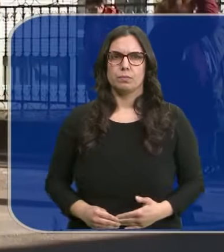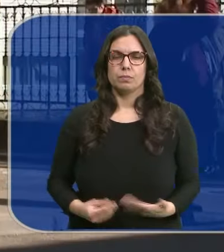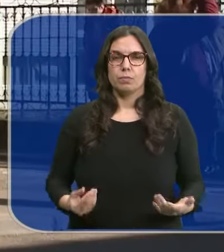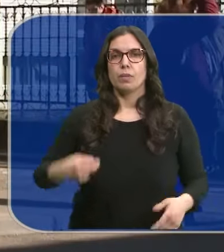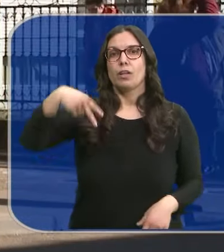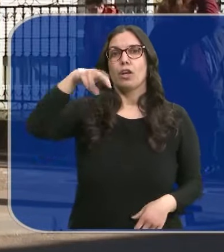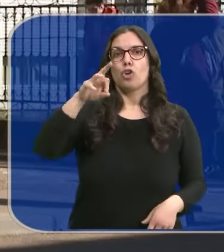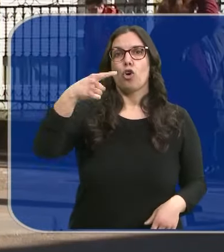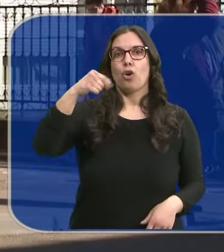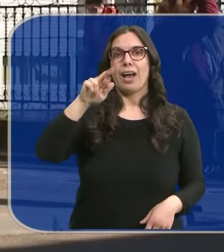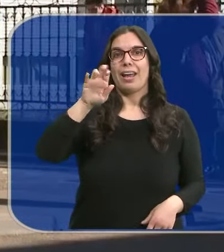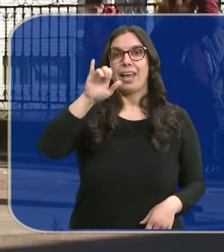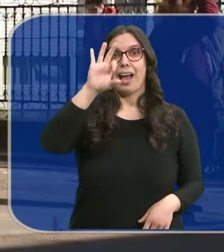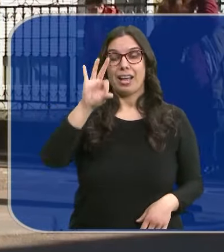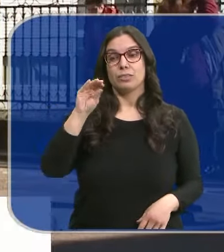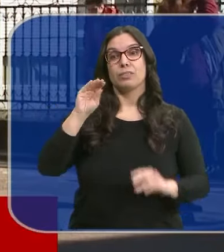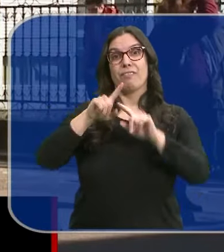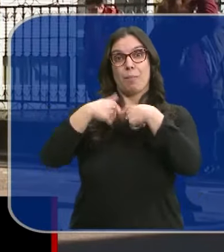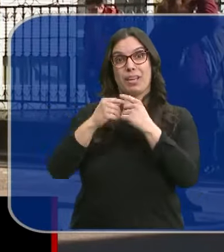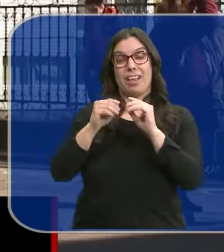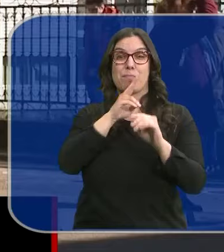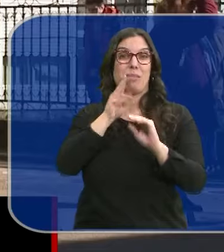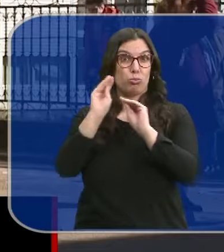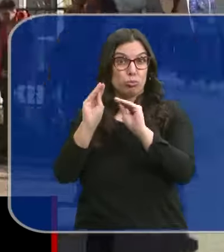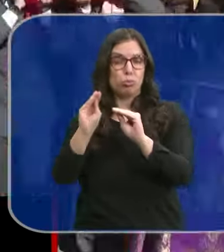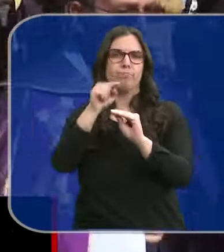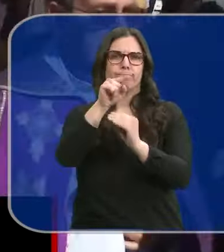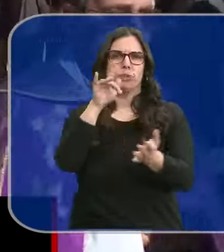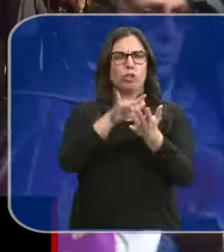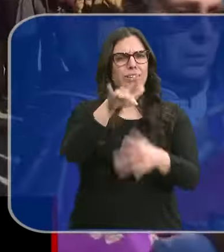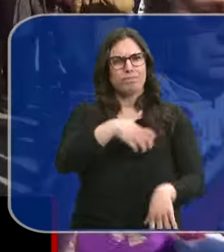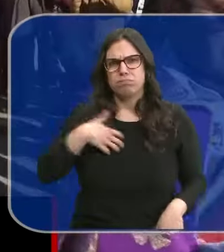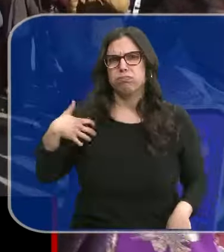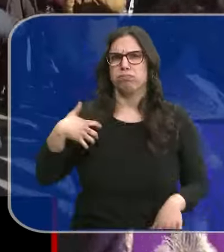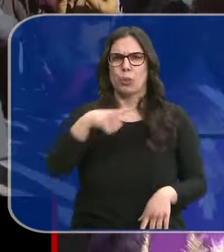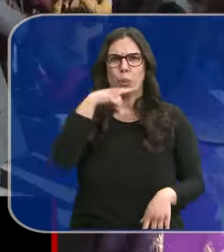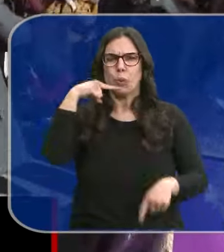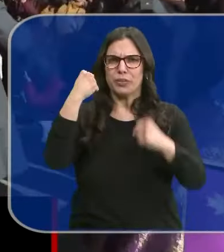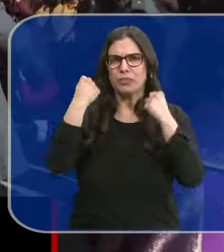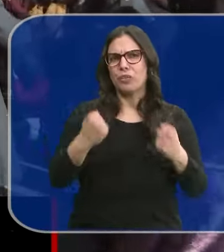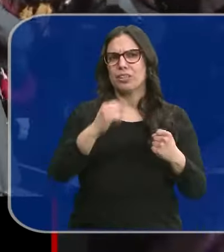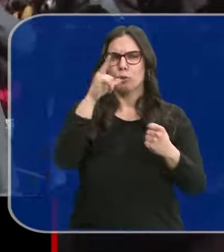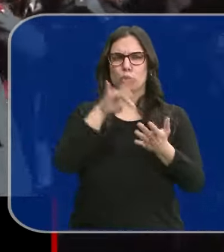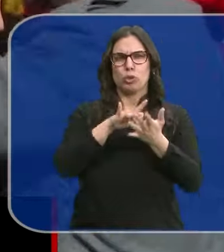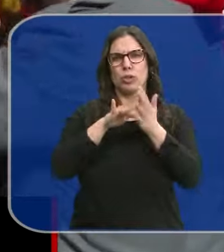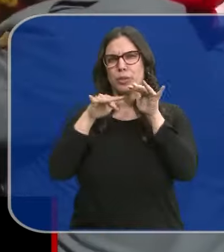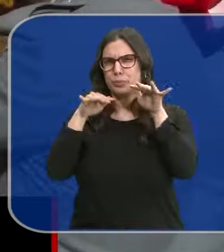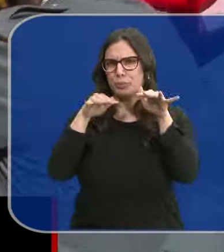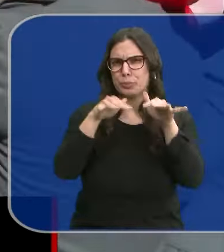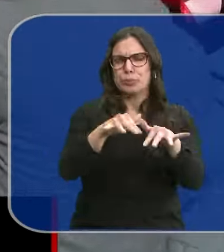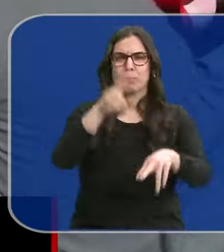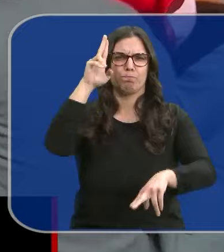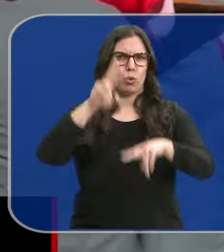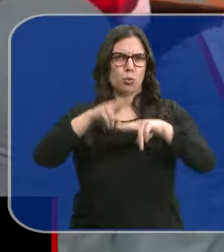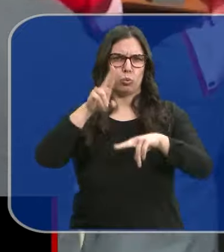Nogarejas es la localidad de su familia materna y hoy se ha teñido de rabia y de dolor... ...en la celebración de este multitudinario funeral que ha teñido de